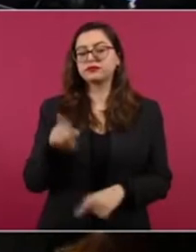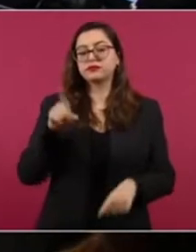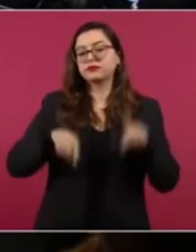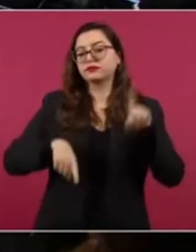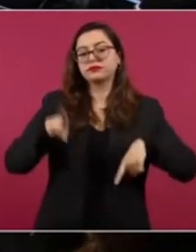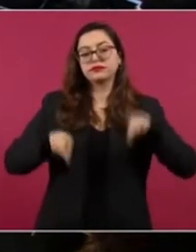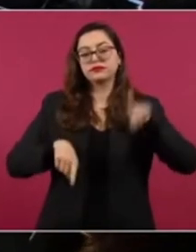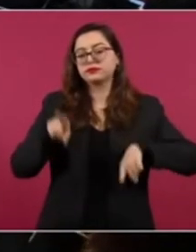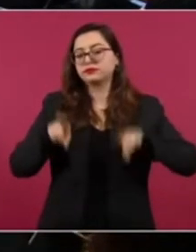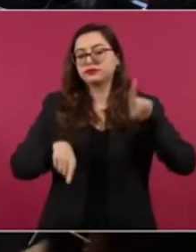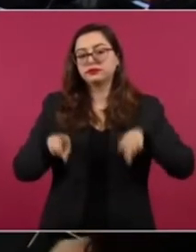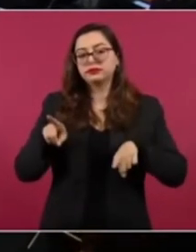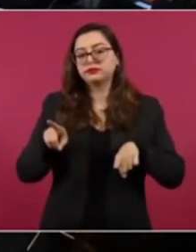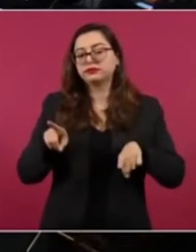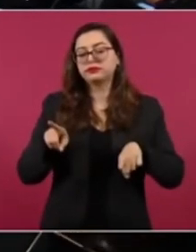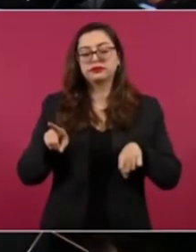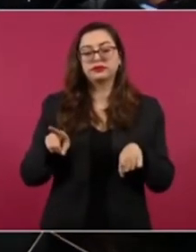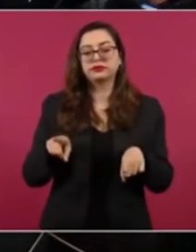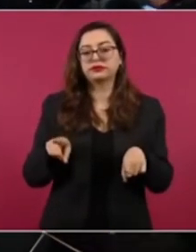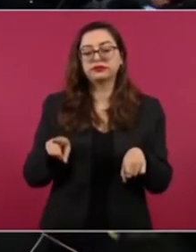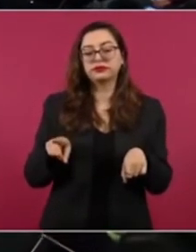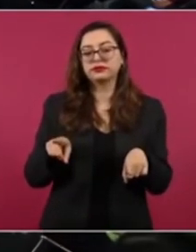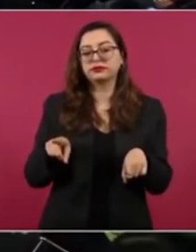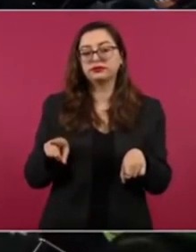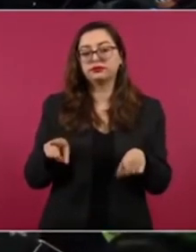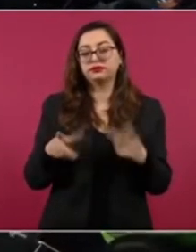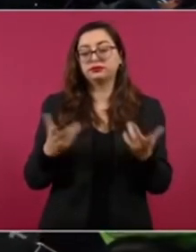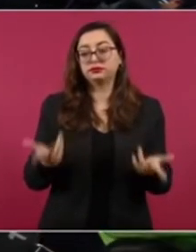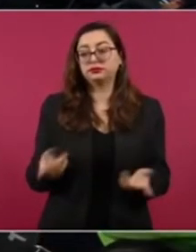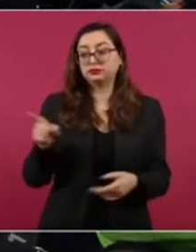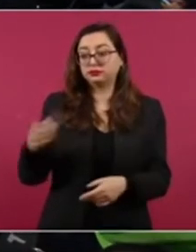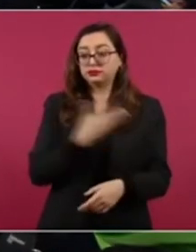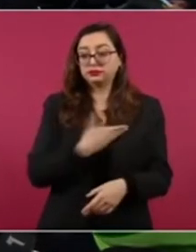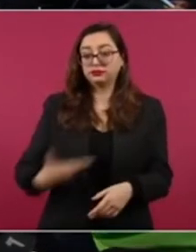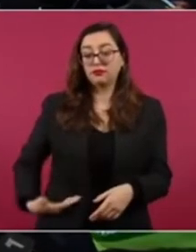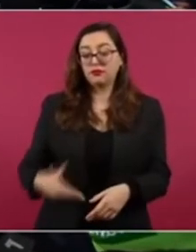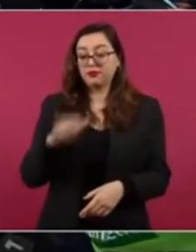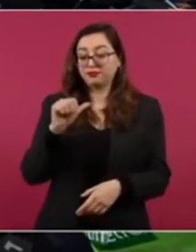presidente Castillo,